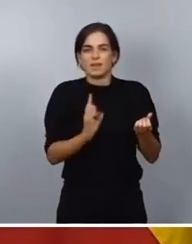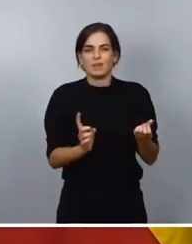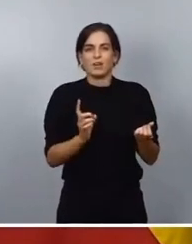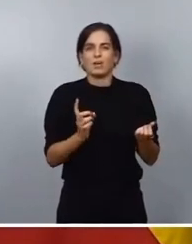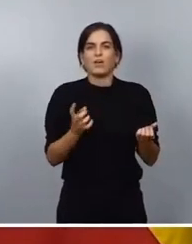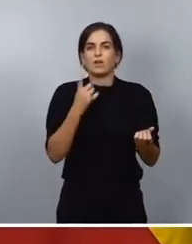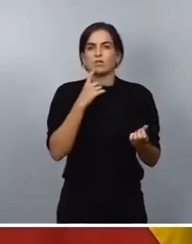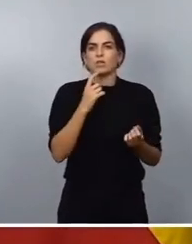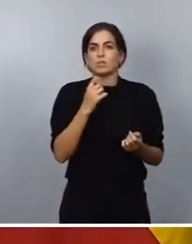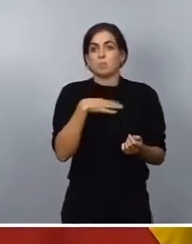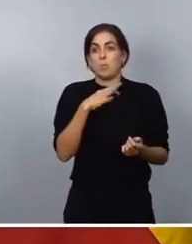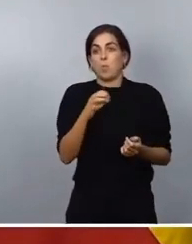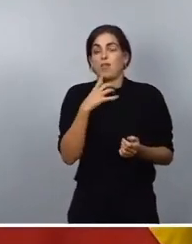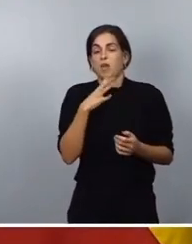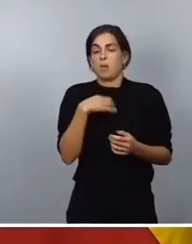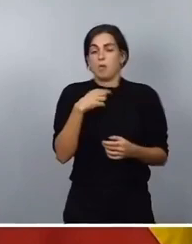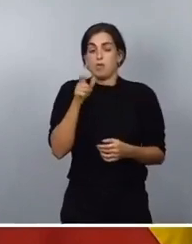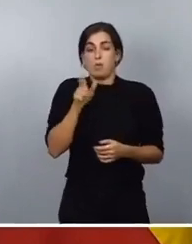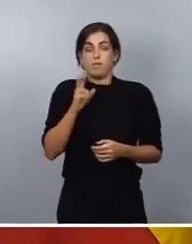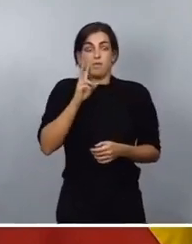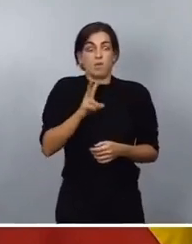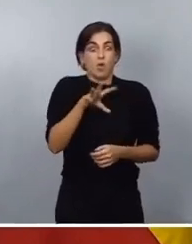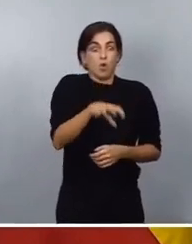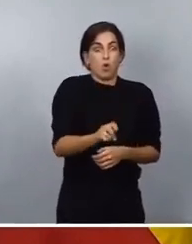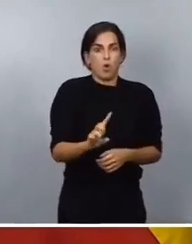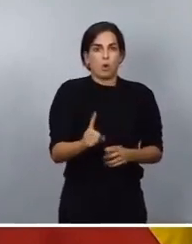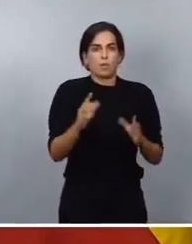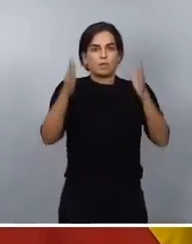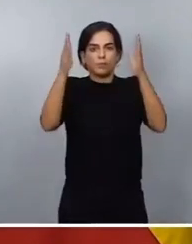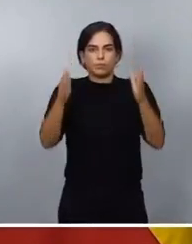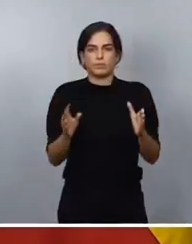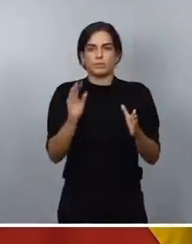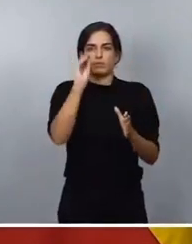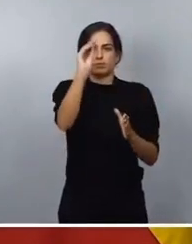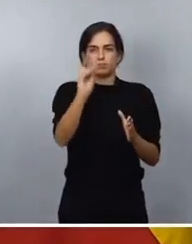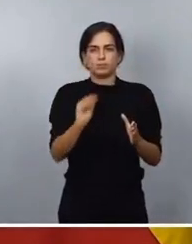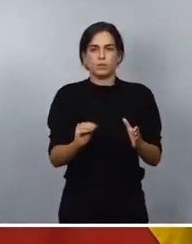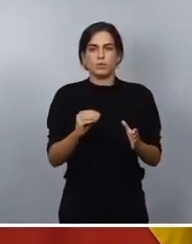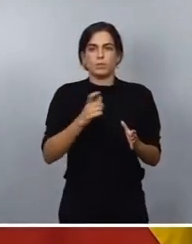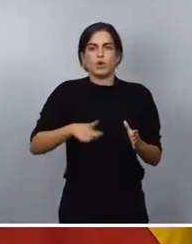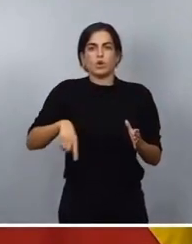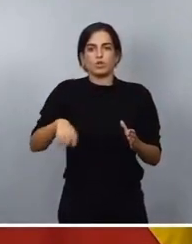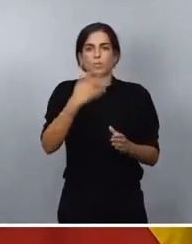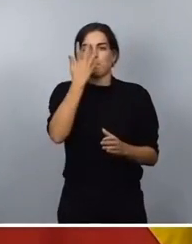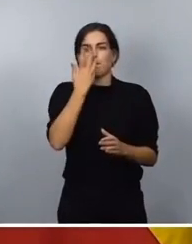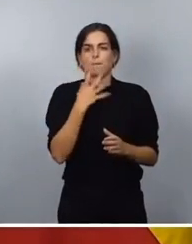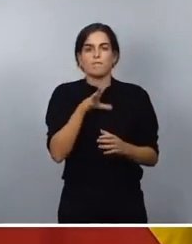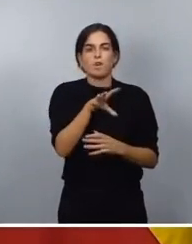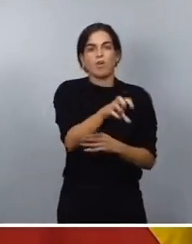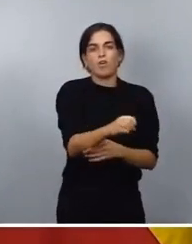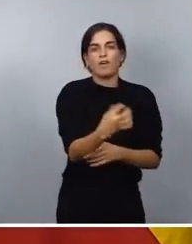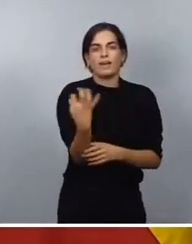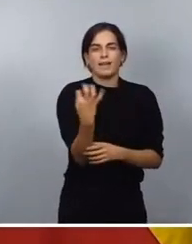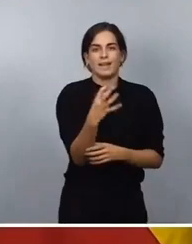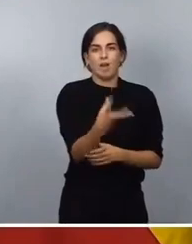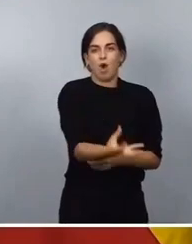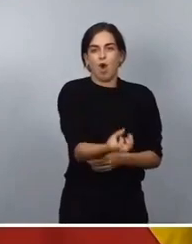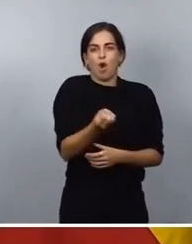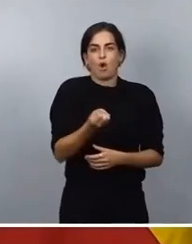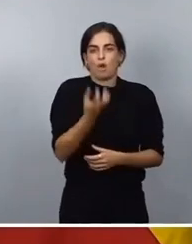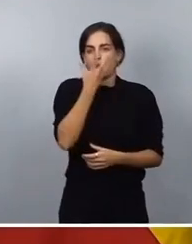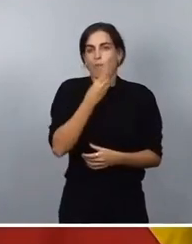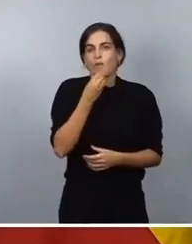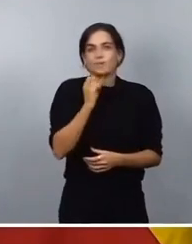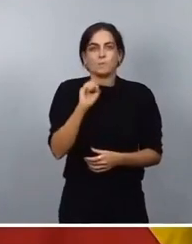parte del consumidor. Todos, como seres humanos, tenemos una tendencia a atraer y atraernos por lo más bello, ¿verdad?, que